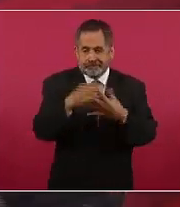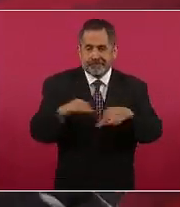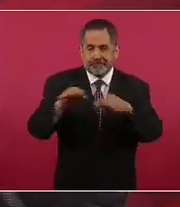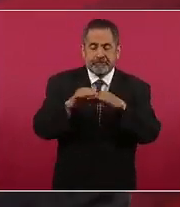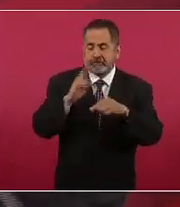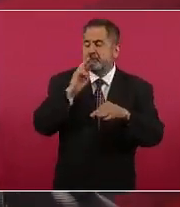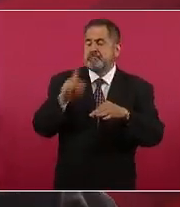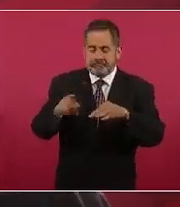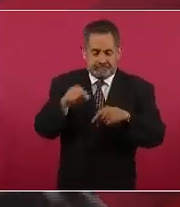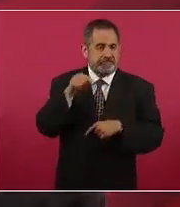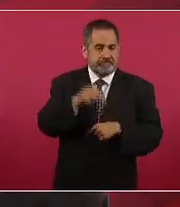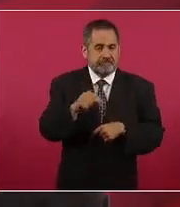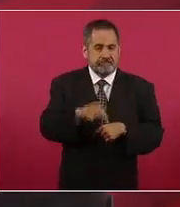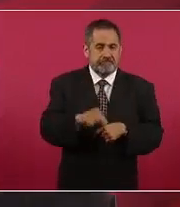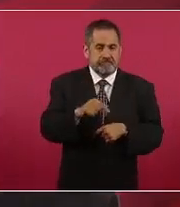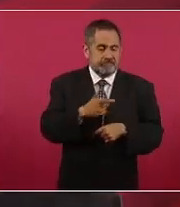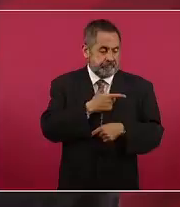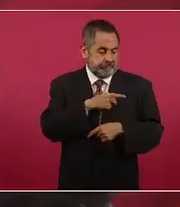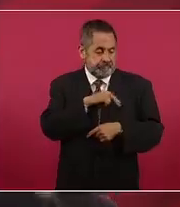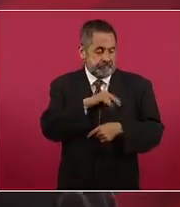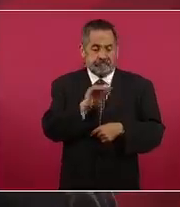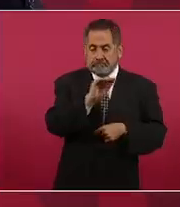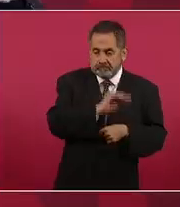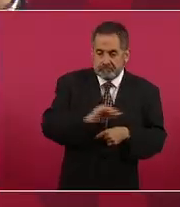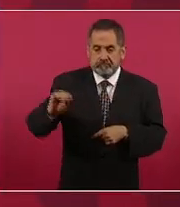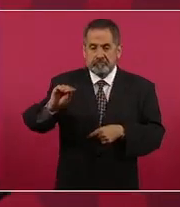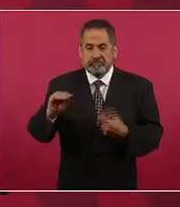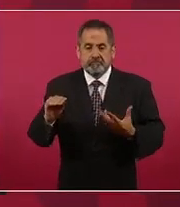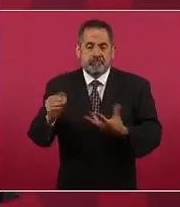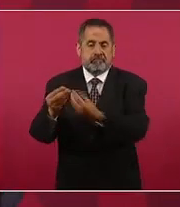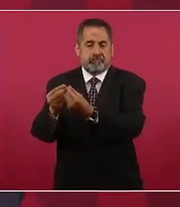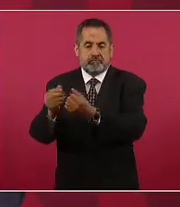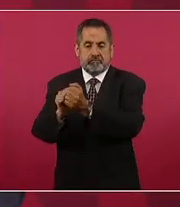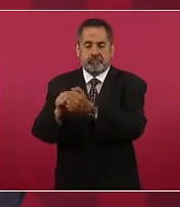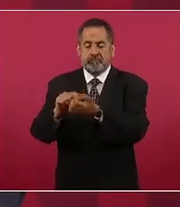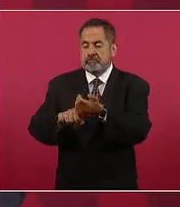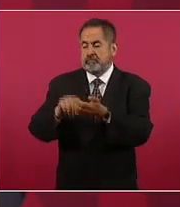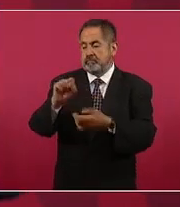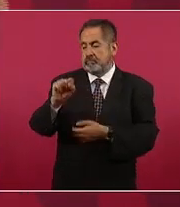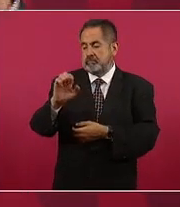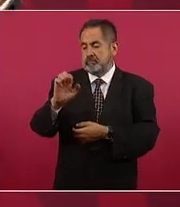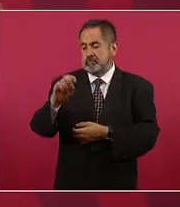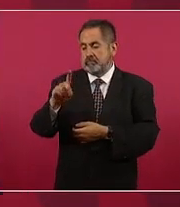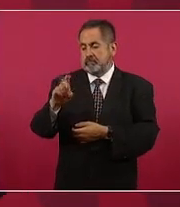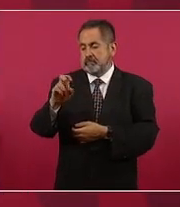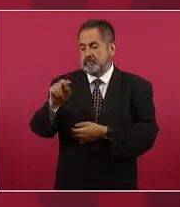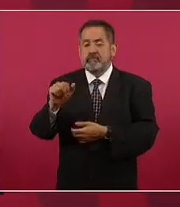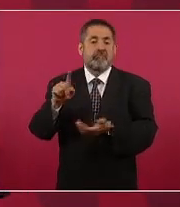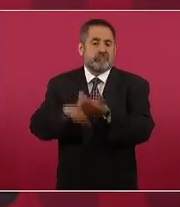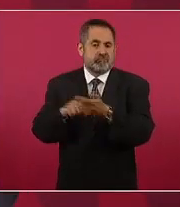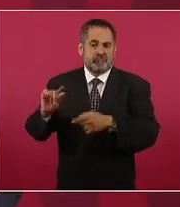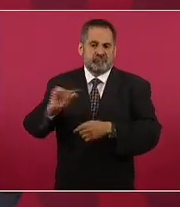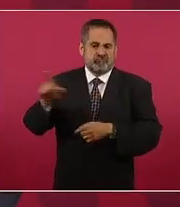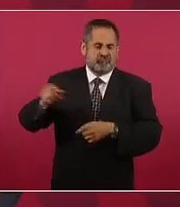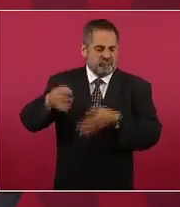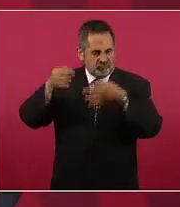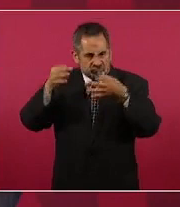dependa de la Secretaría de la Defensa porque hay disciplina porque hay profesionalismo